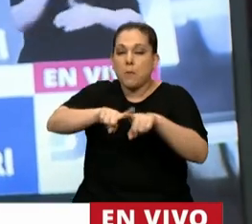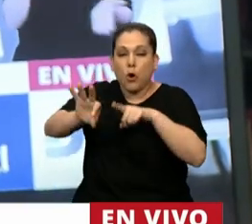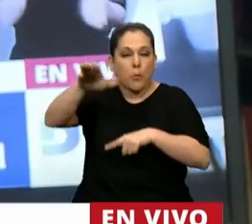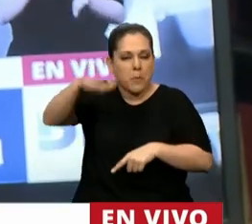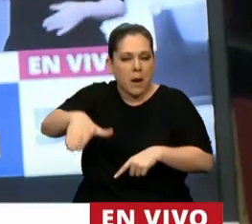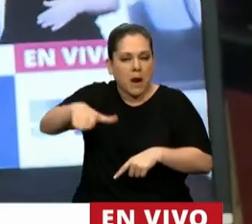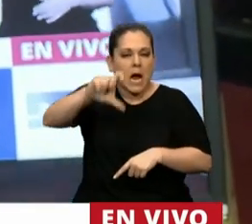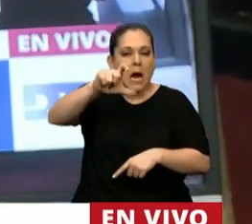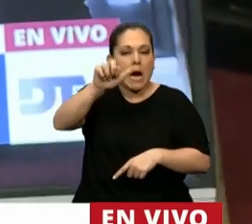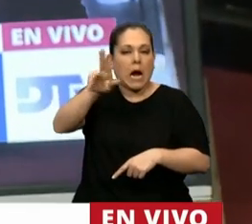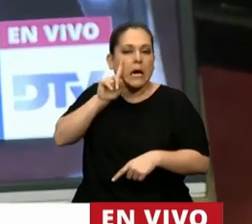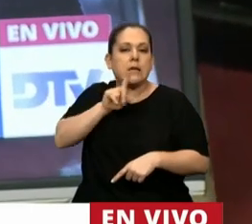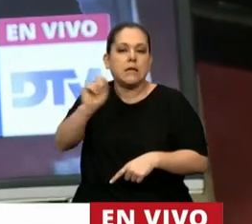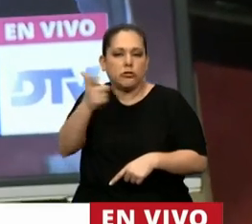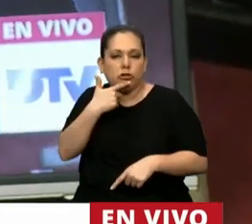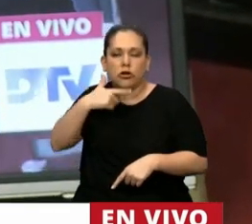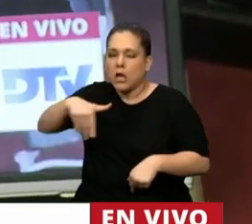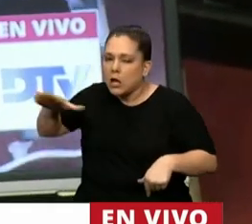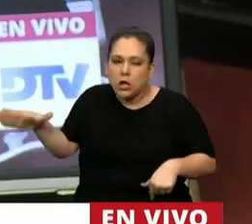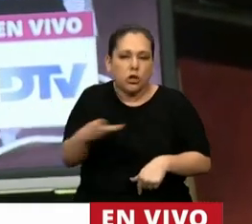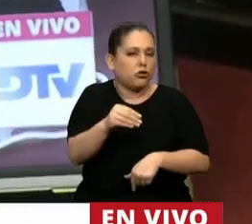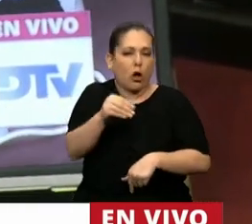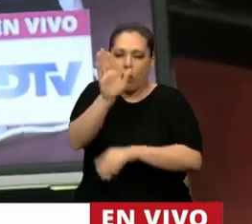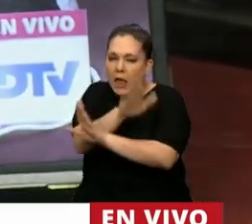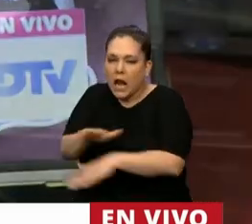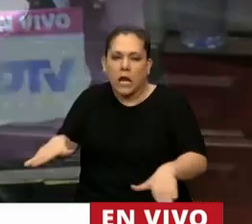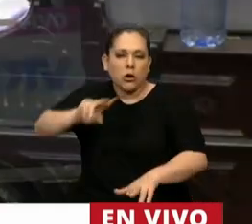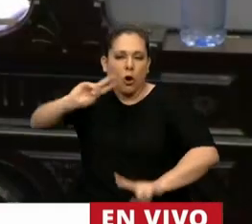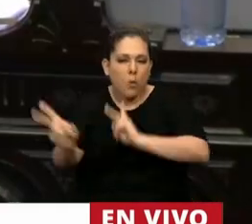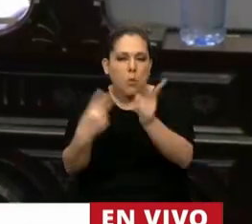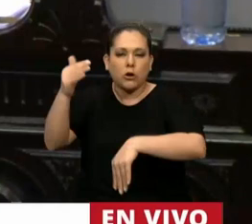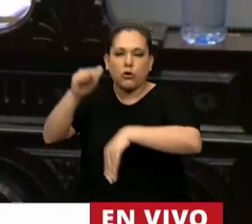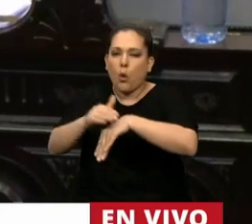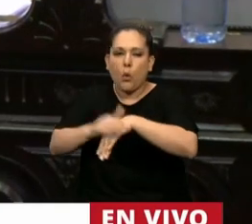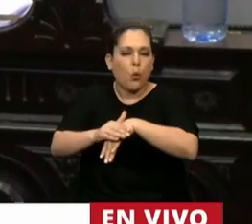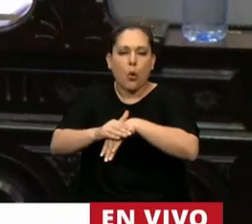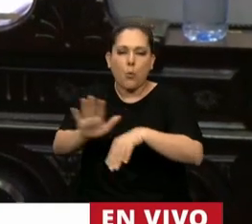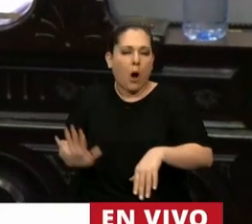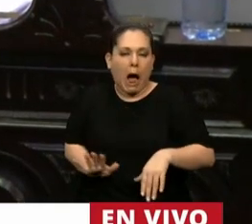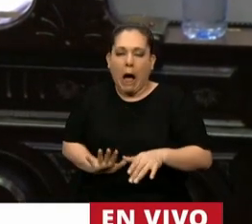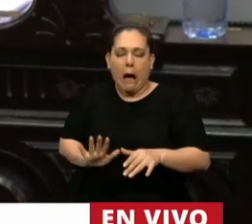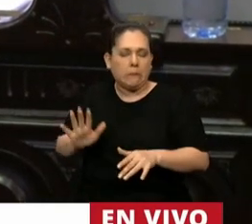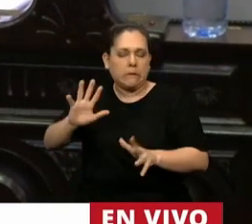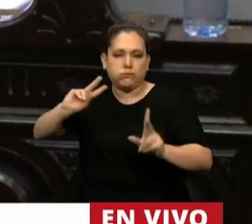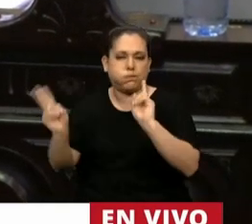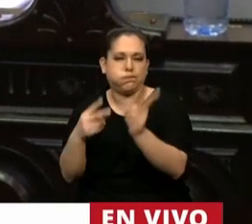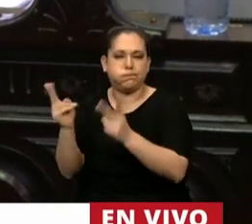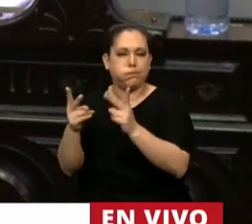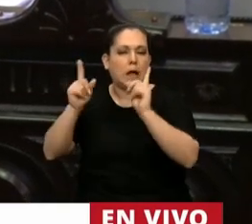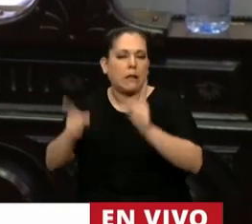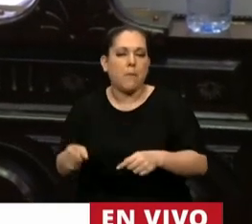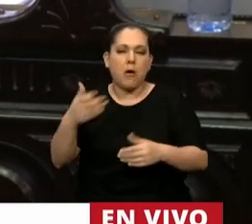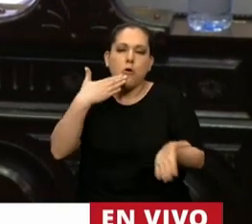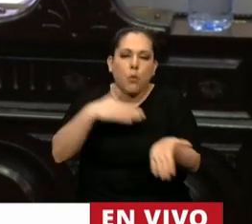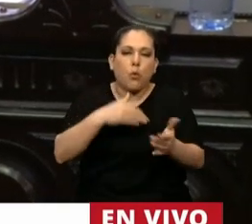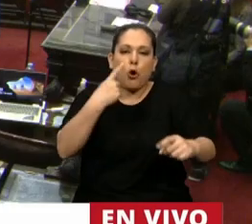Carlito y toda la niñez muerta por desnutrición, juro por las mujeres y las